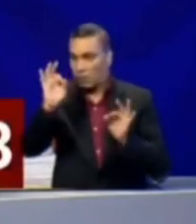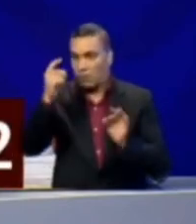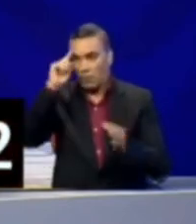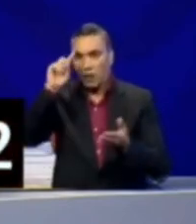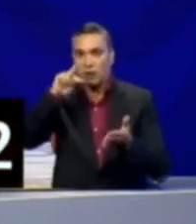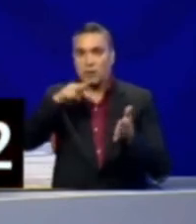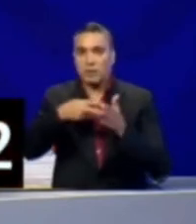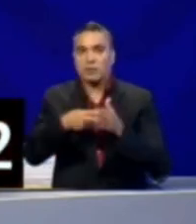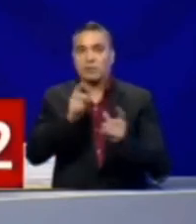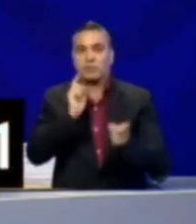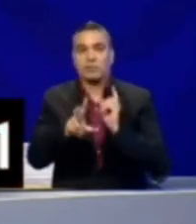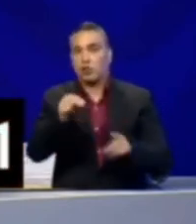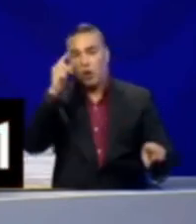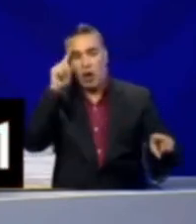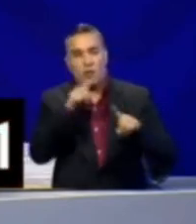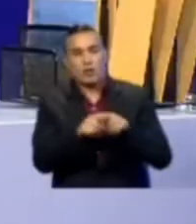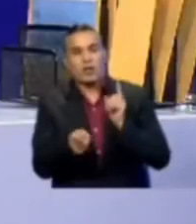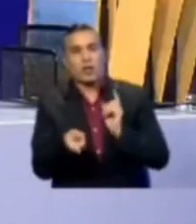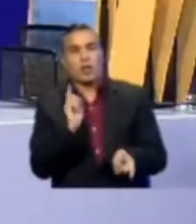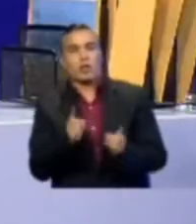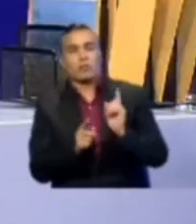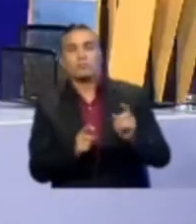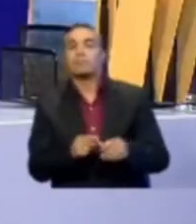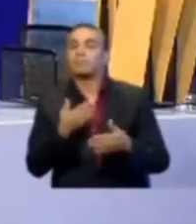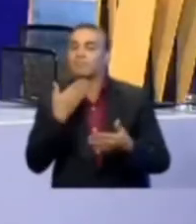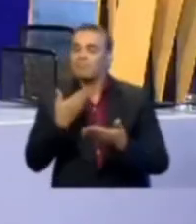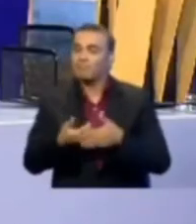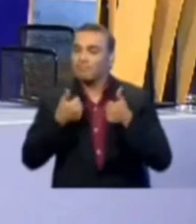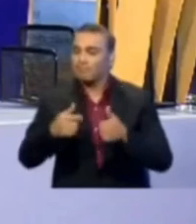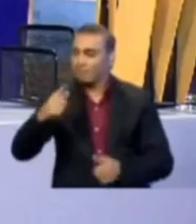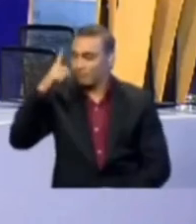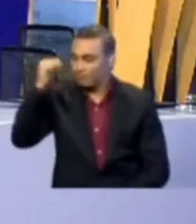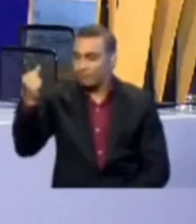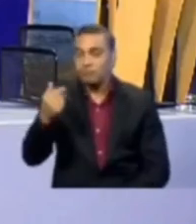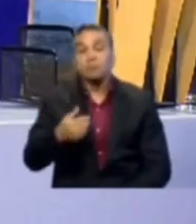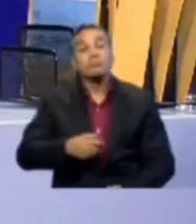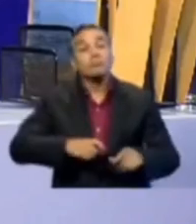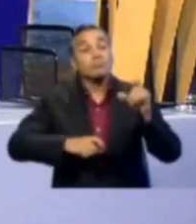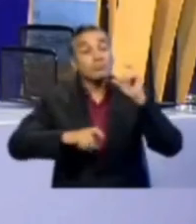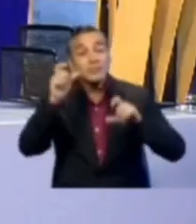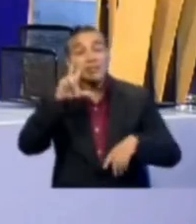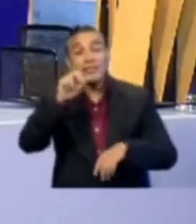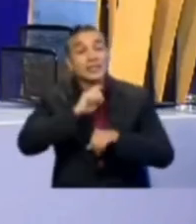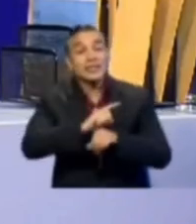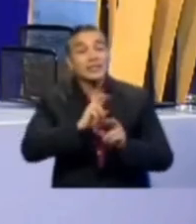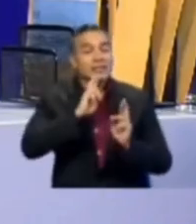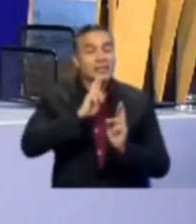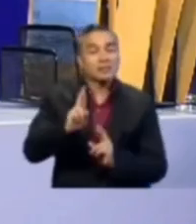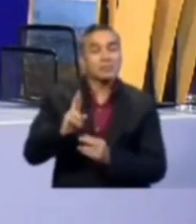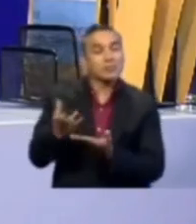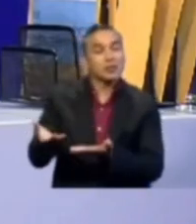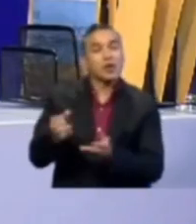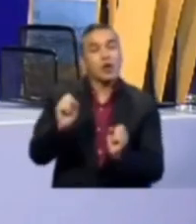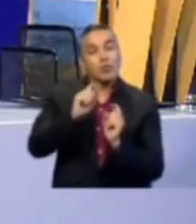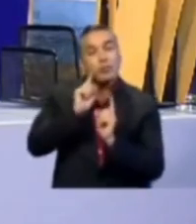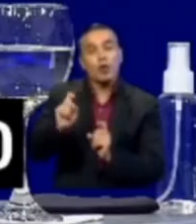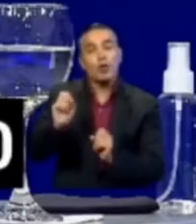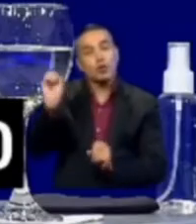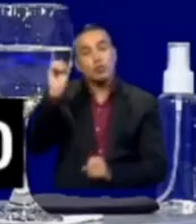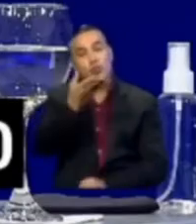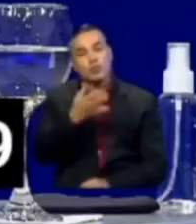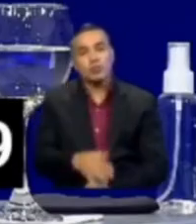condenar las dictaduras. Gracias, candidato Lazo. Candidato Arauz, inician sus treinta segundos para interpelar.